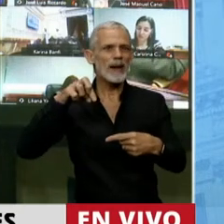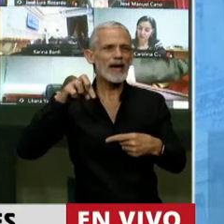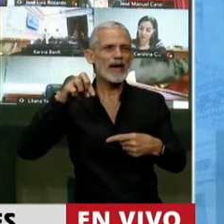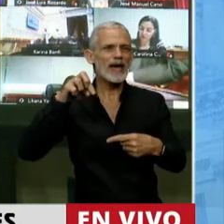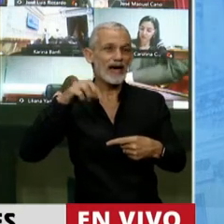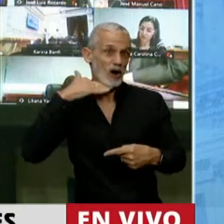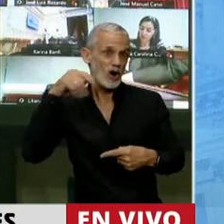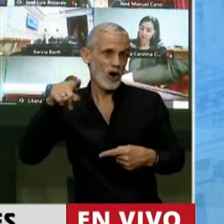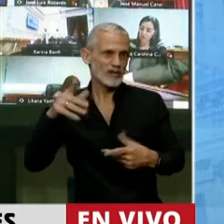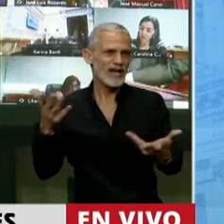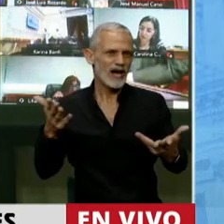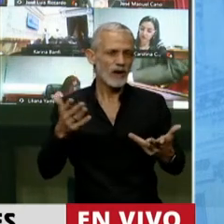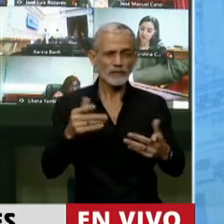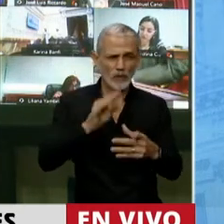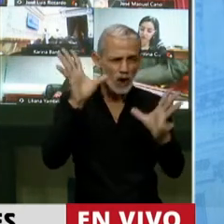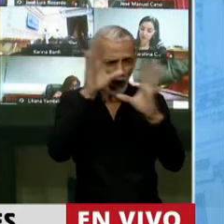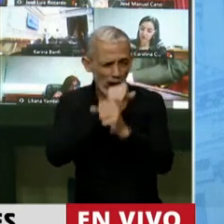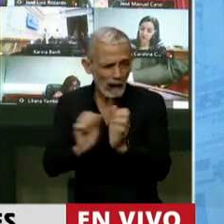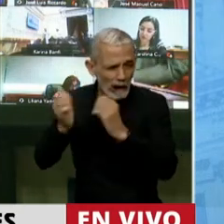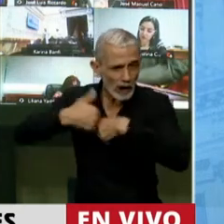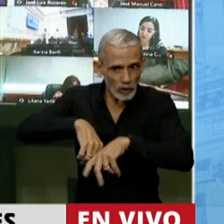votaron entre gallos y medianoche,